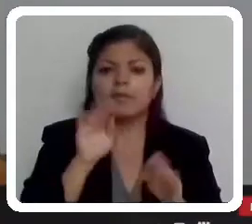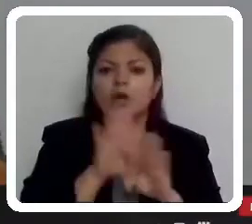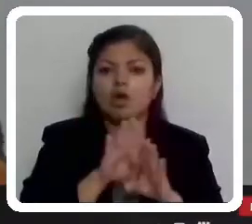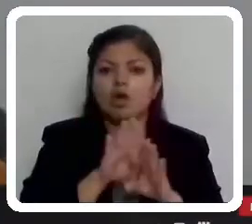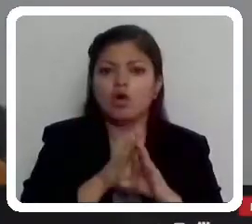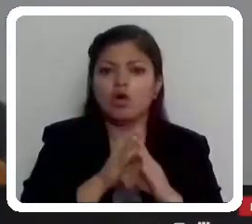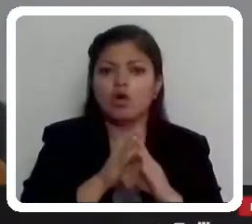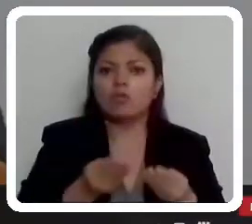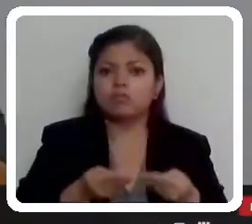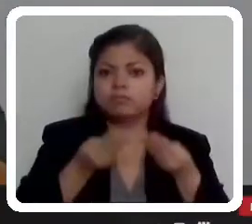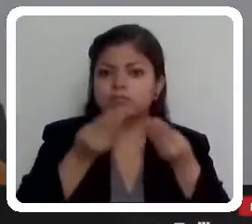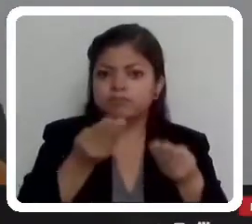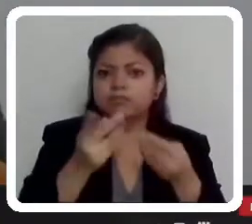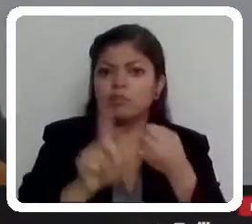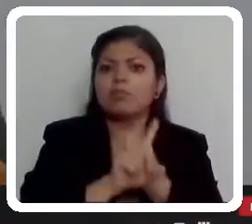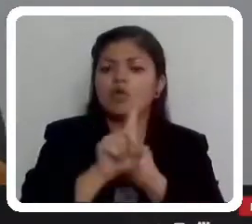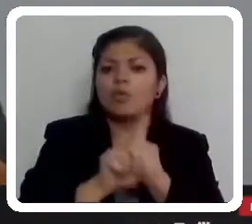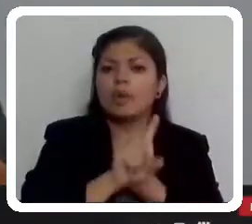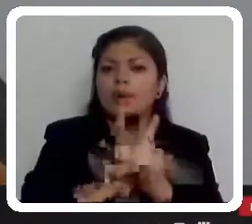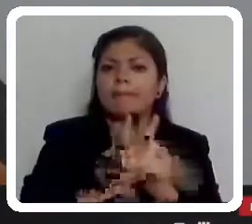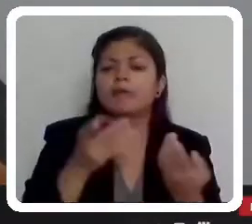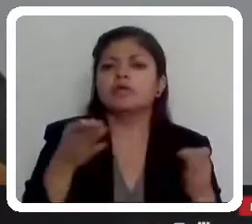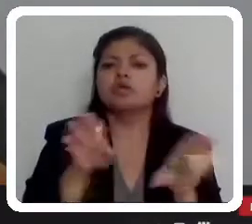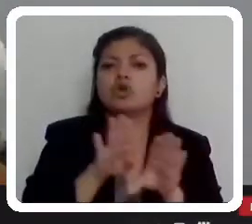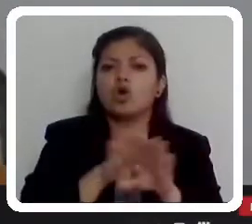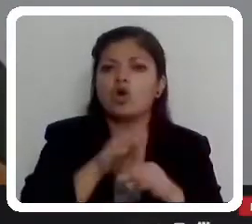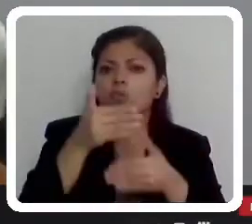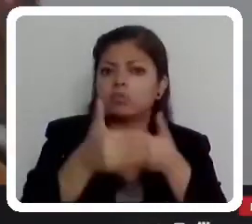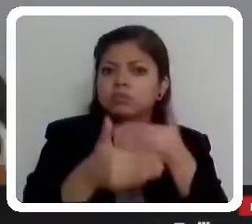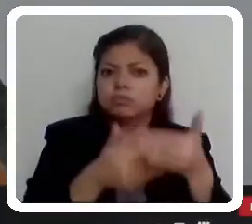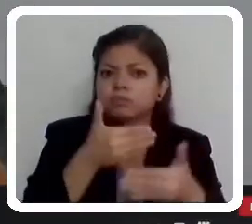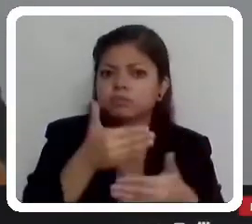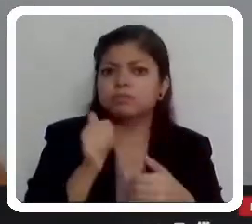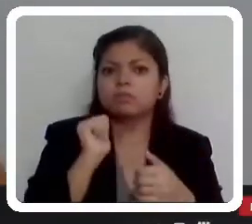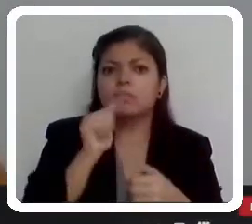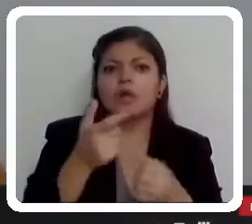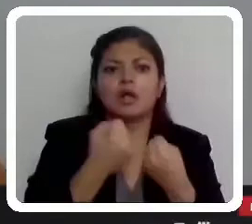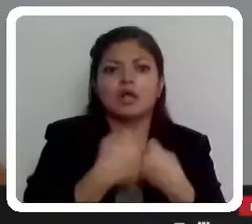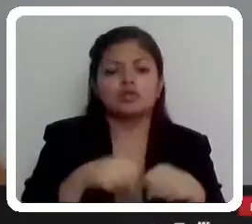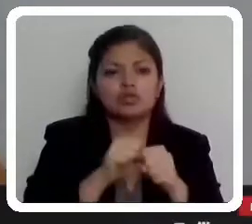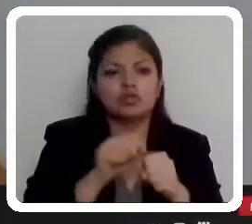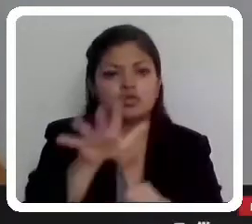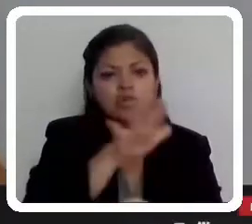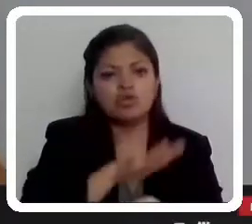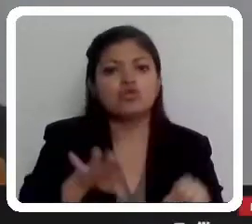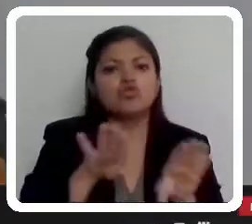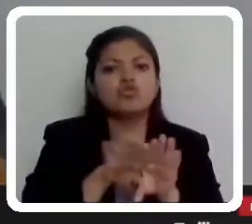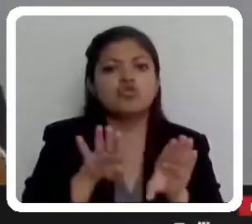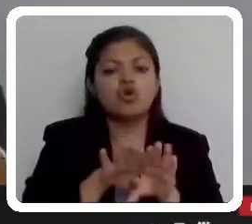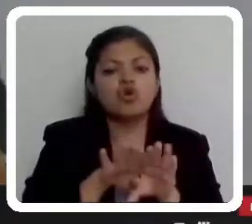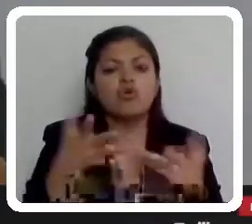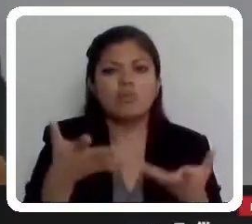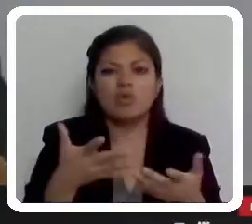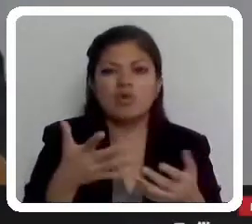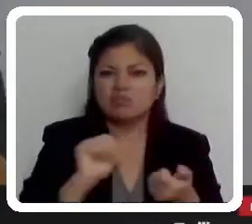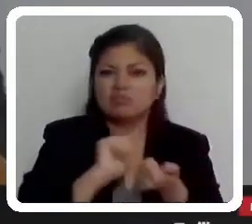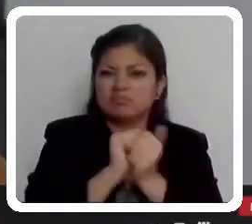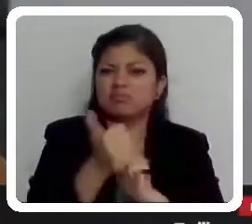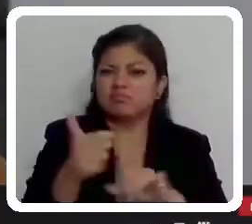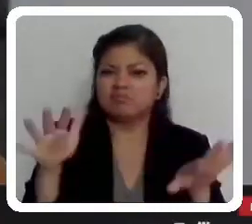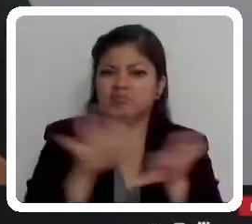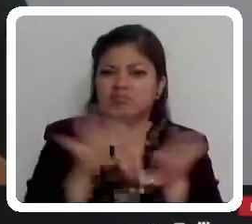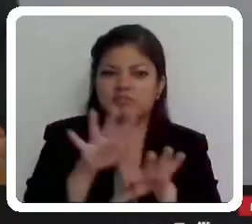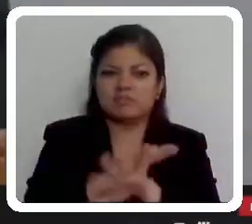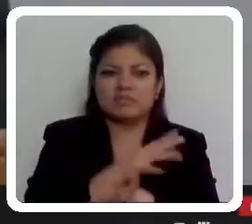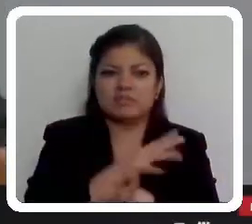de evolución viendo problemas, cómo se van suscitando los hechos dentro de la sociedad, cómo va cambiando nuestra sociedad y se tienen que ir